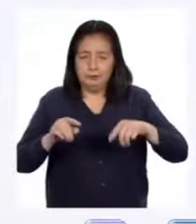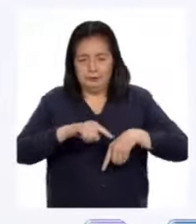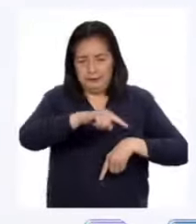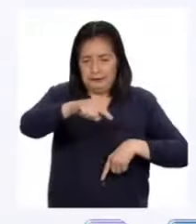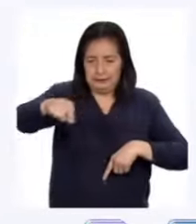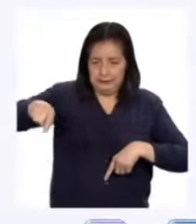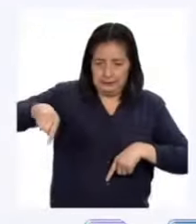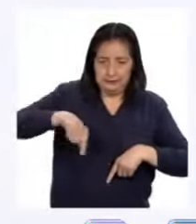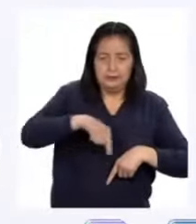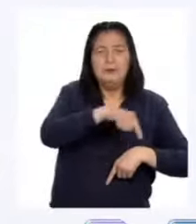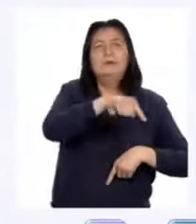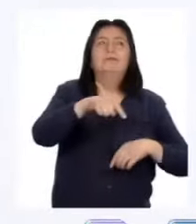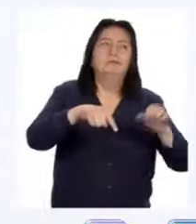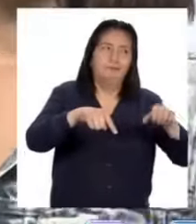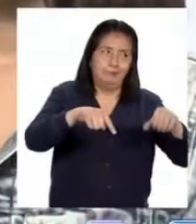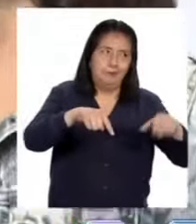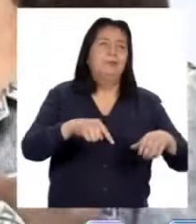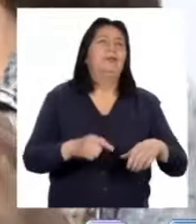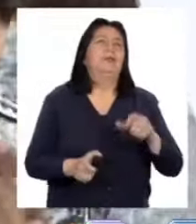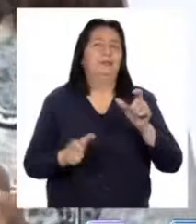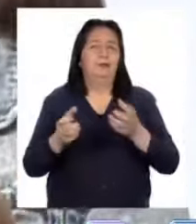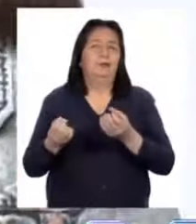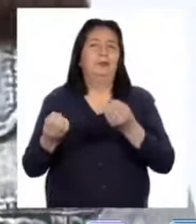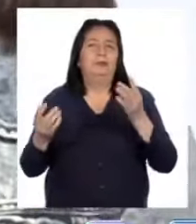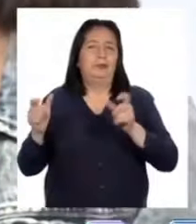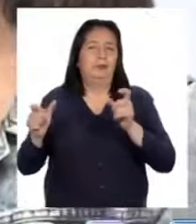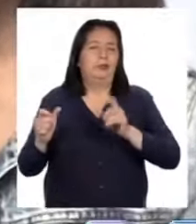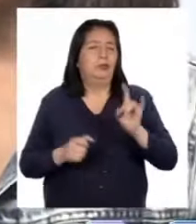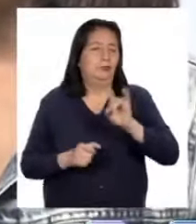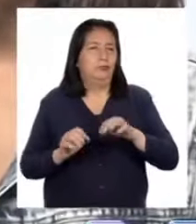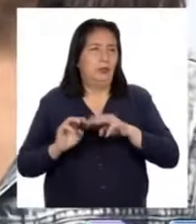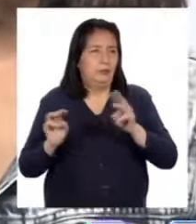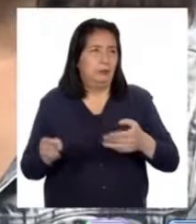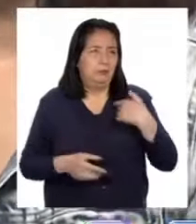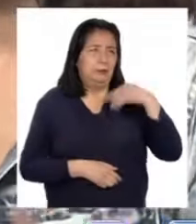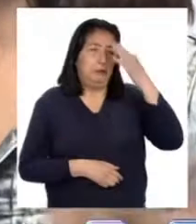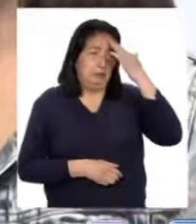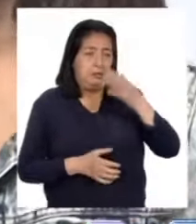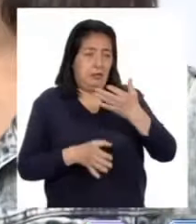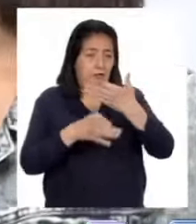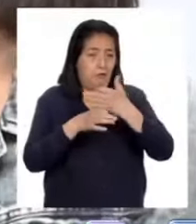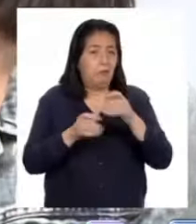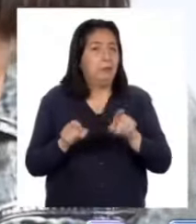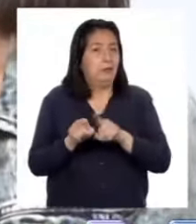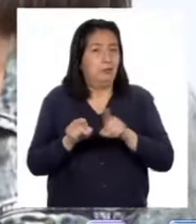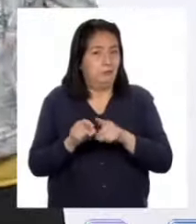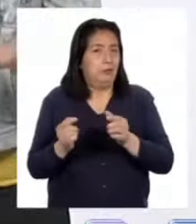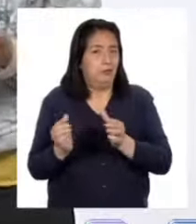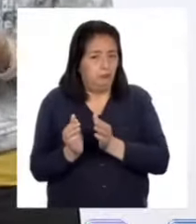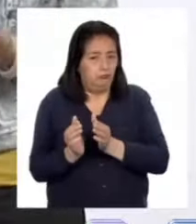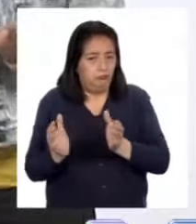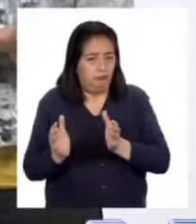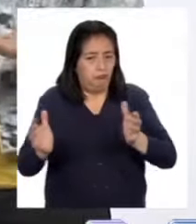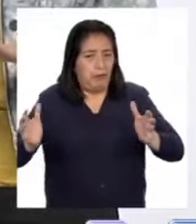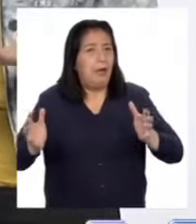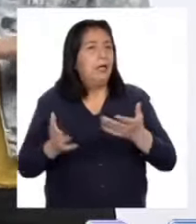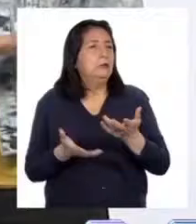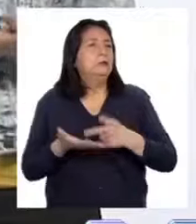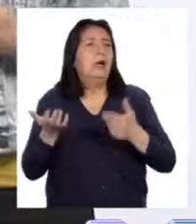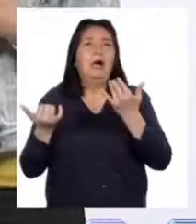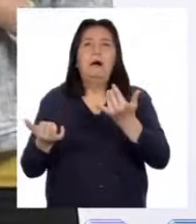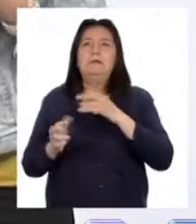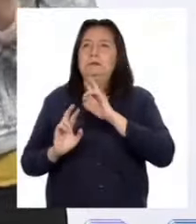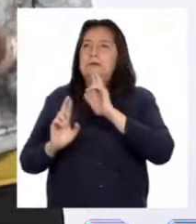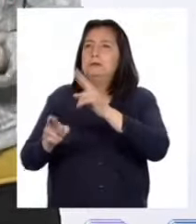cantidad de chicas y chicos que utilizan la mesa. Pero no solo es necesario saber la forma, sino también el tamaño, ¿verdad? Lo que significa que ahora